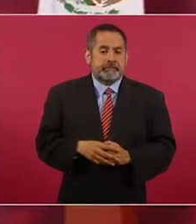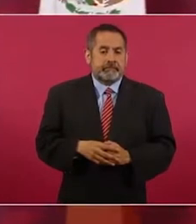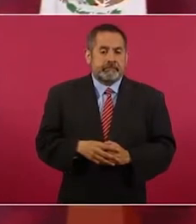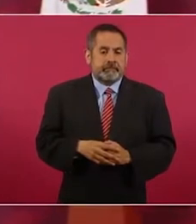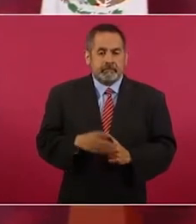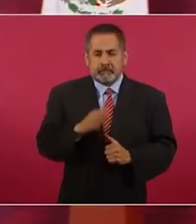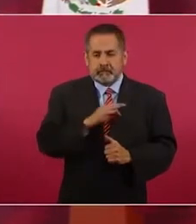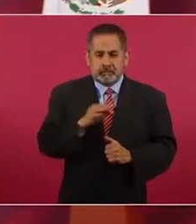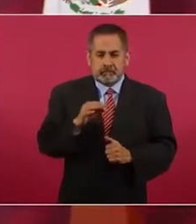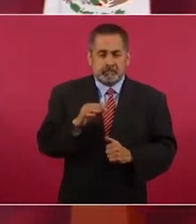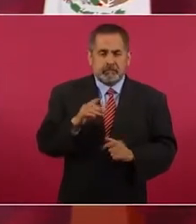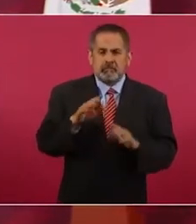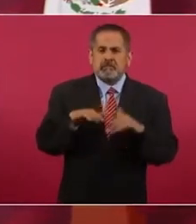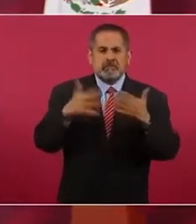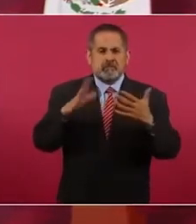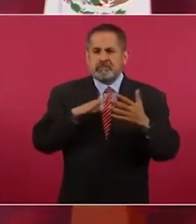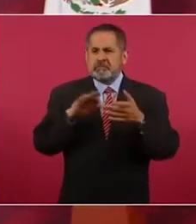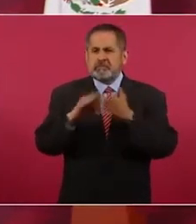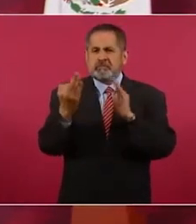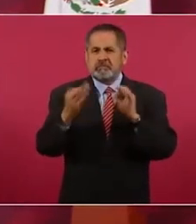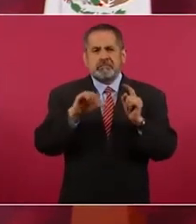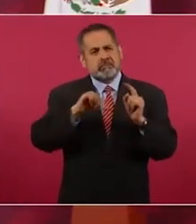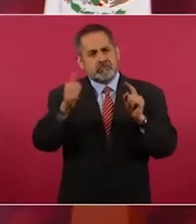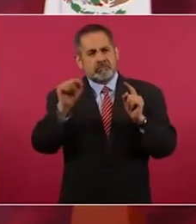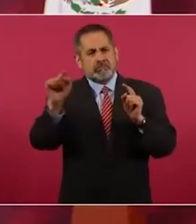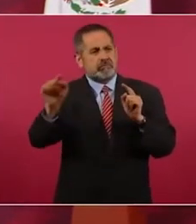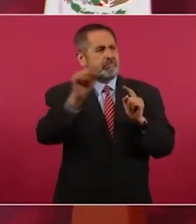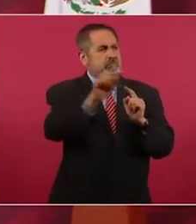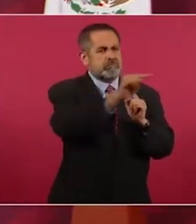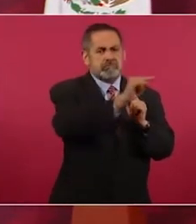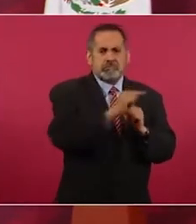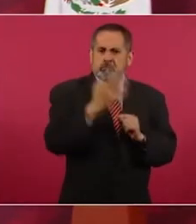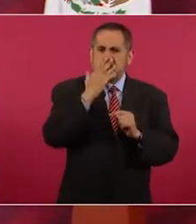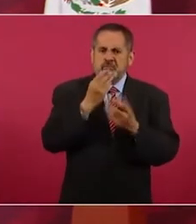Alrededor Hay otras Están vacías